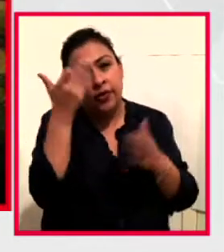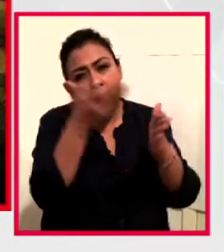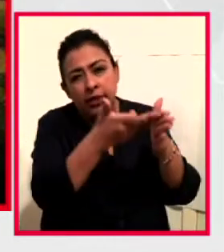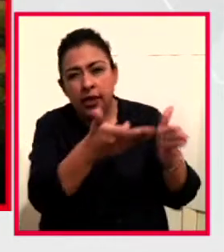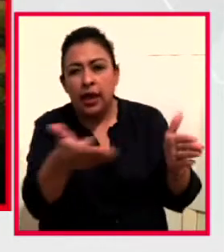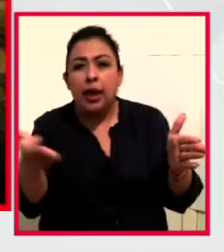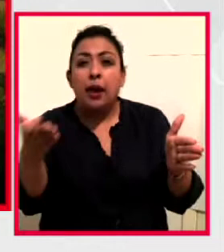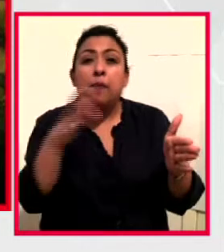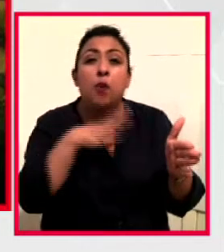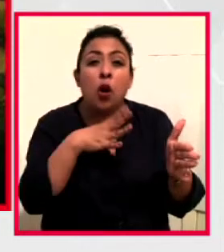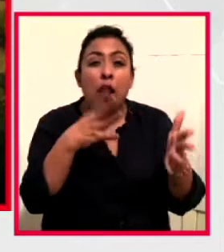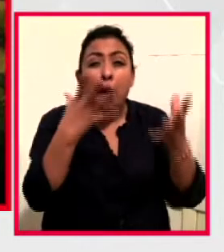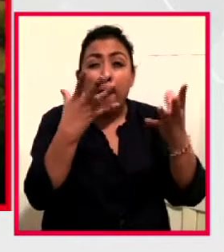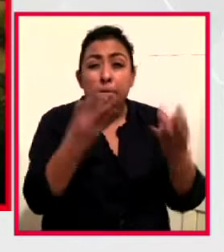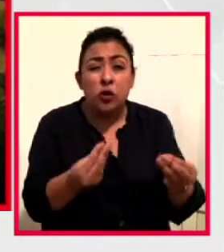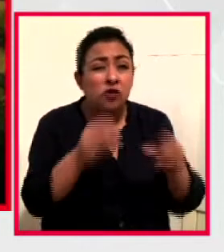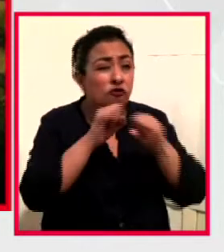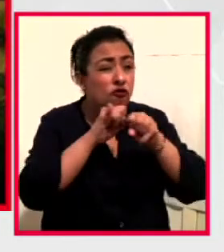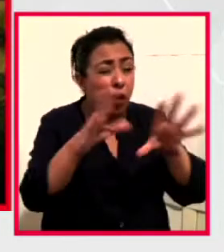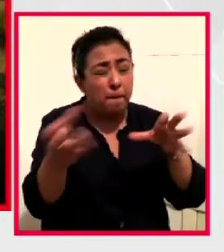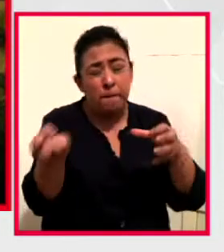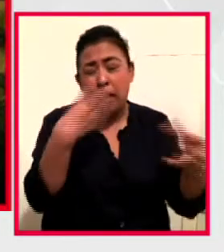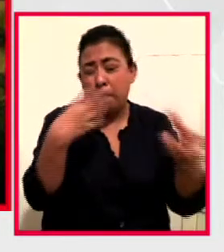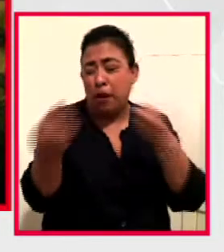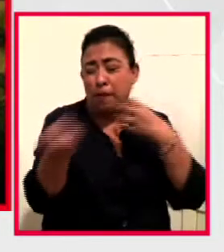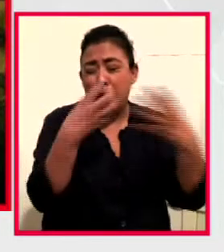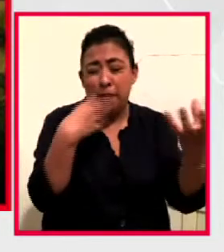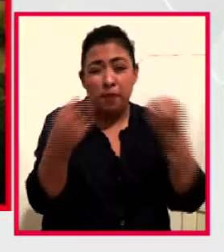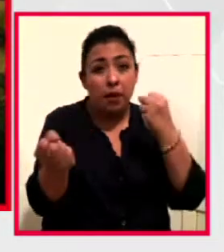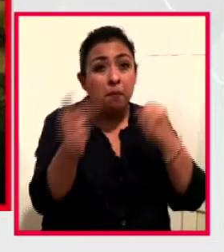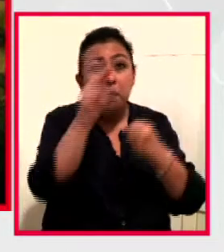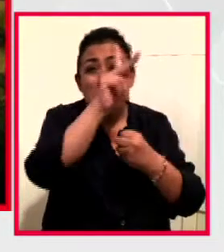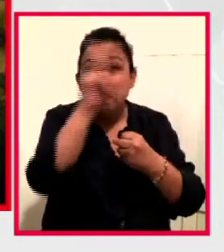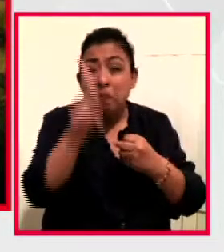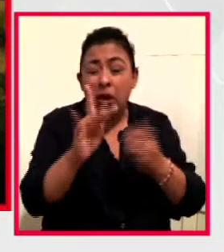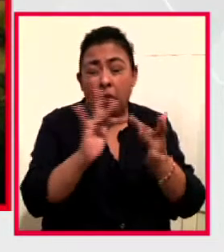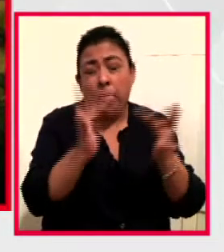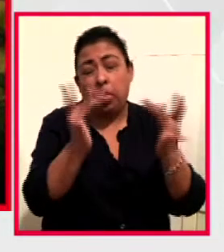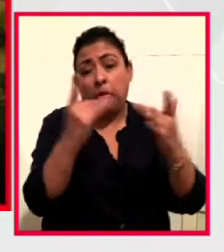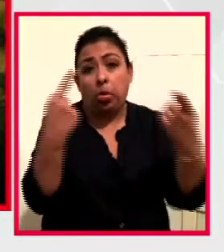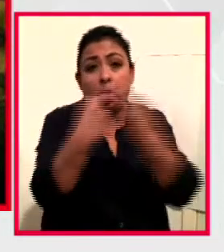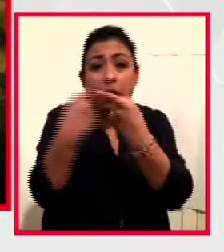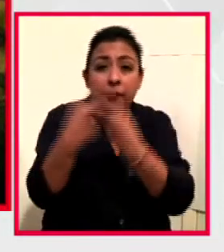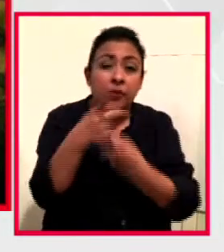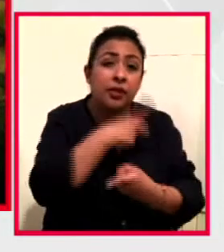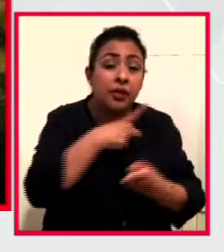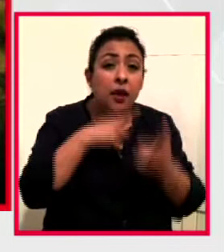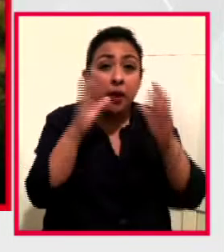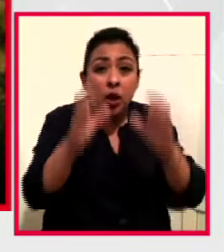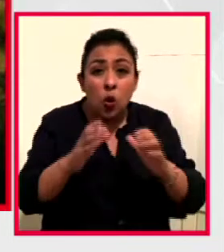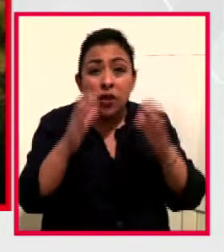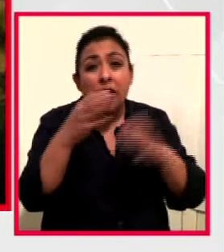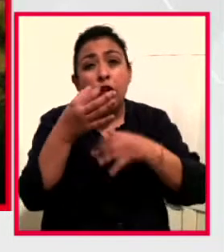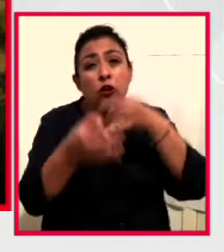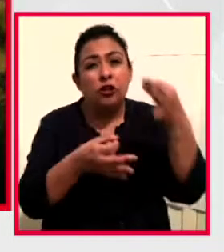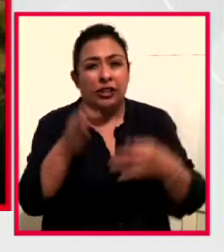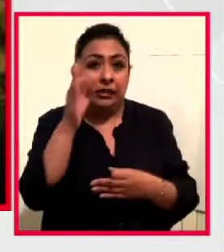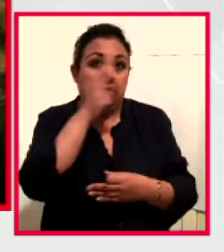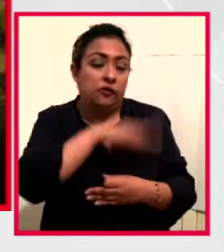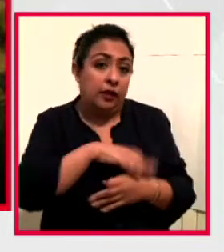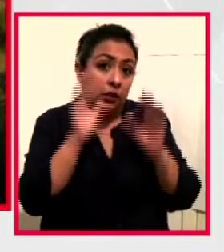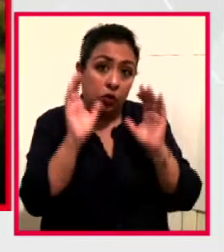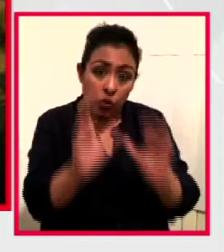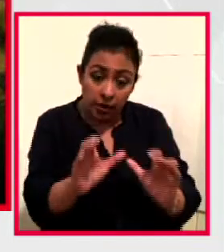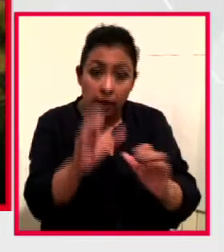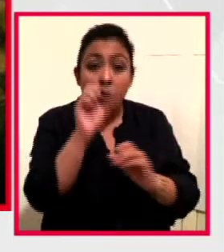sobrecomunicación, es cuando menos comunicados estamos, hay que tener mucho cuidado con las fake news, con las noticias falsas, sobre